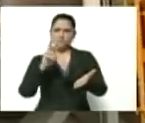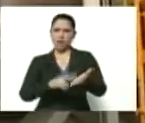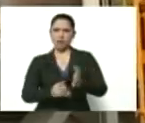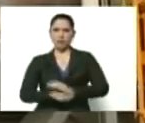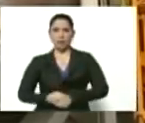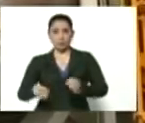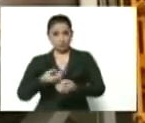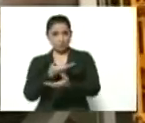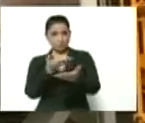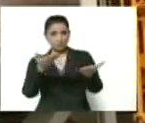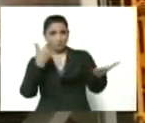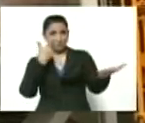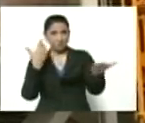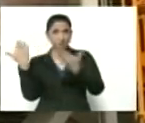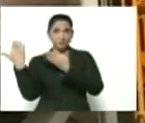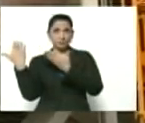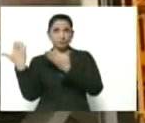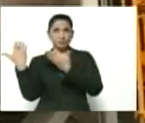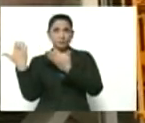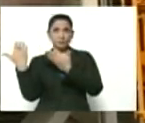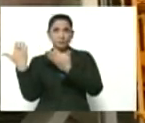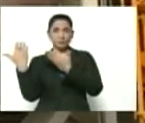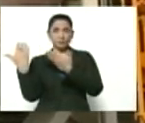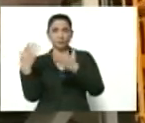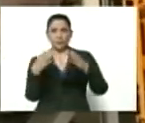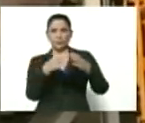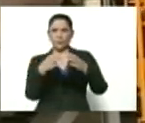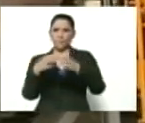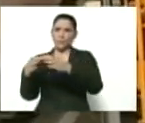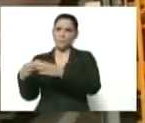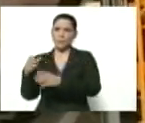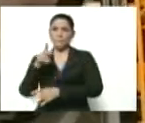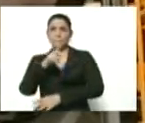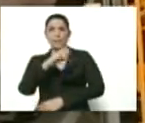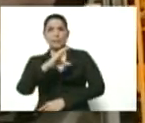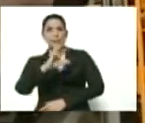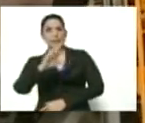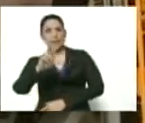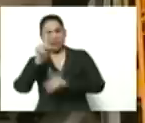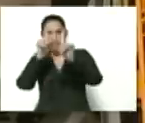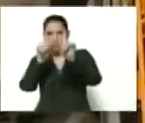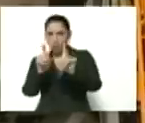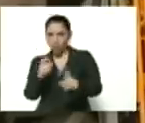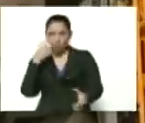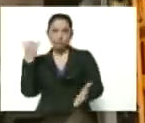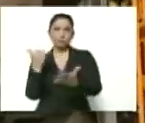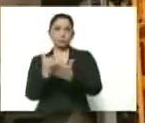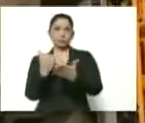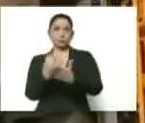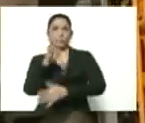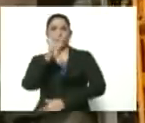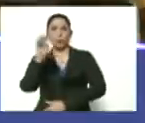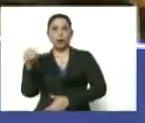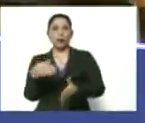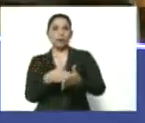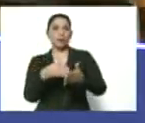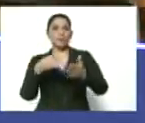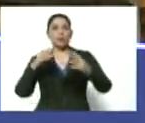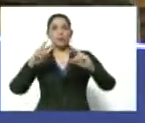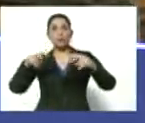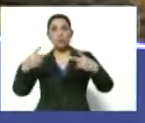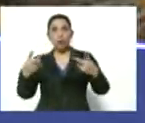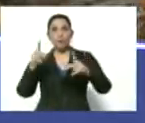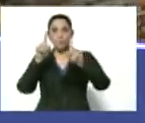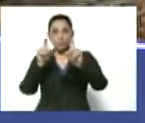Aquí están llegando kits de diagnóstico PCR molecular. 40.000 nuevas pruebas